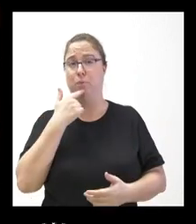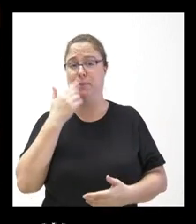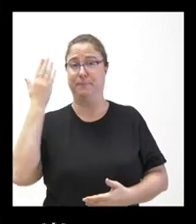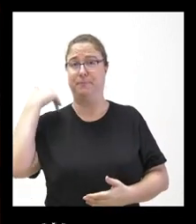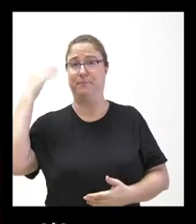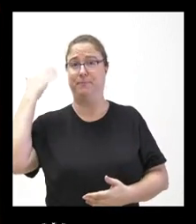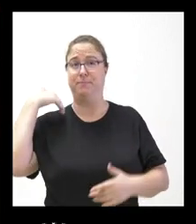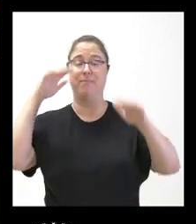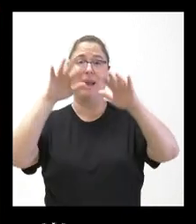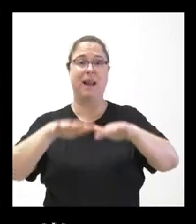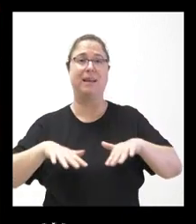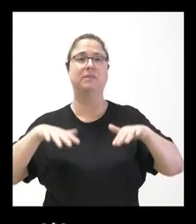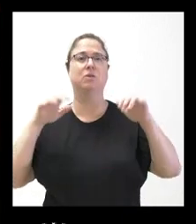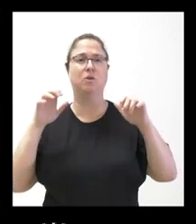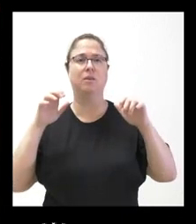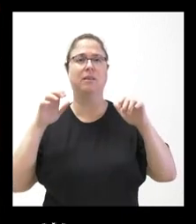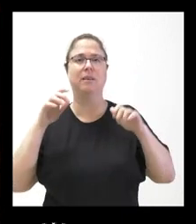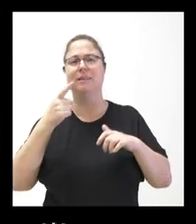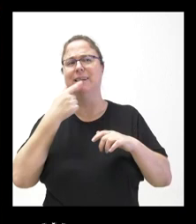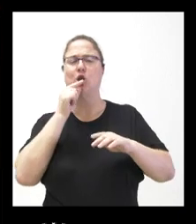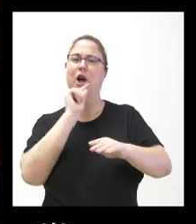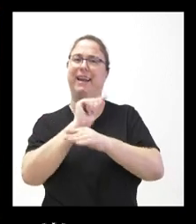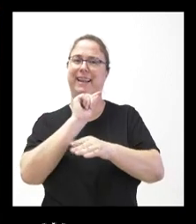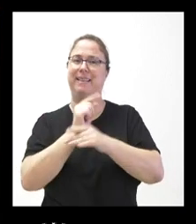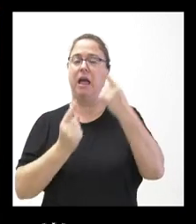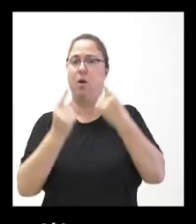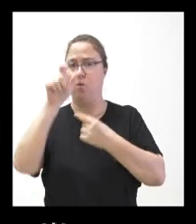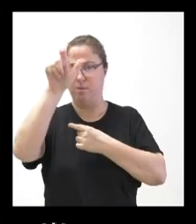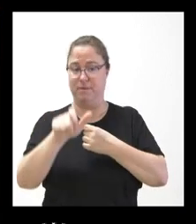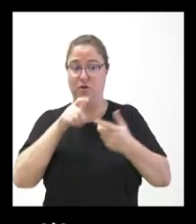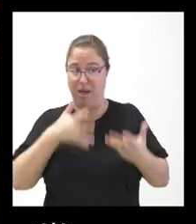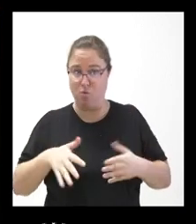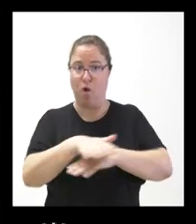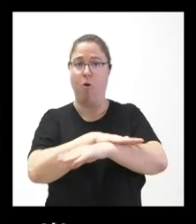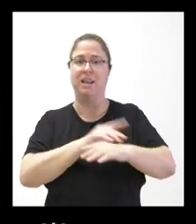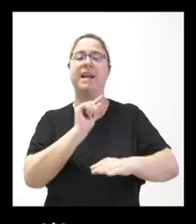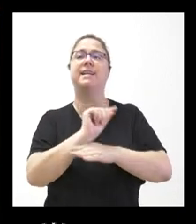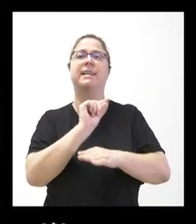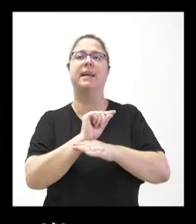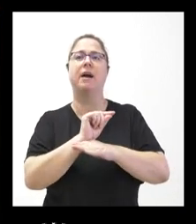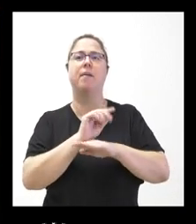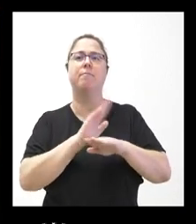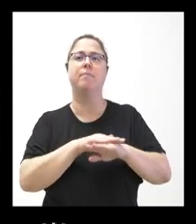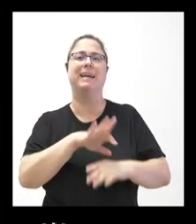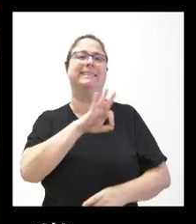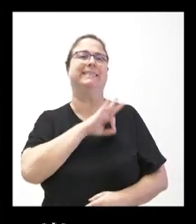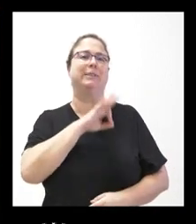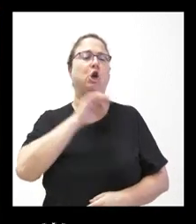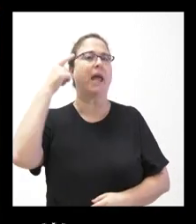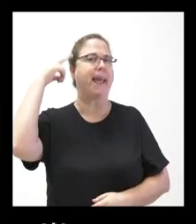en las Cortes se han lanzado críticas por parte de algún miembro del Gobierno actual hacia el señor IGEA,